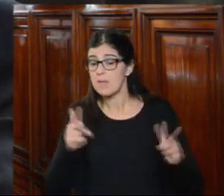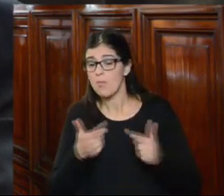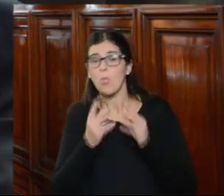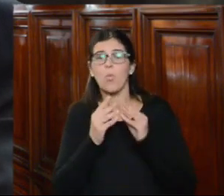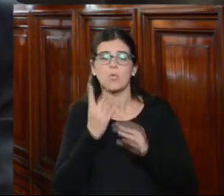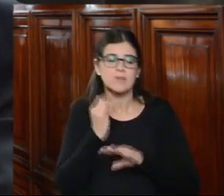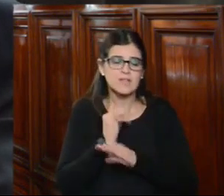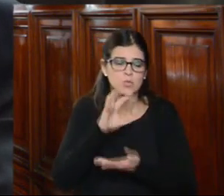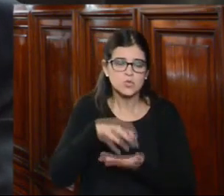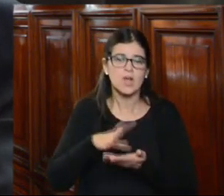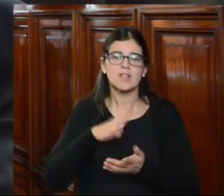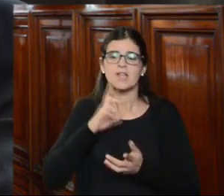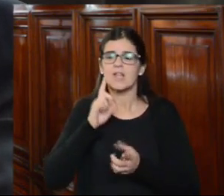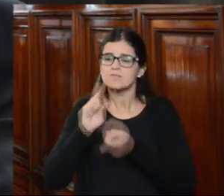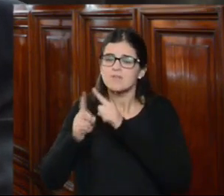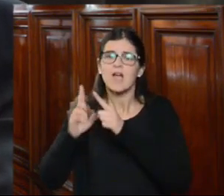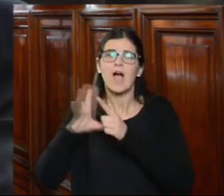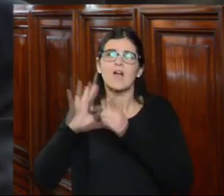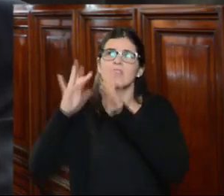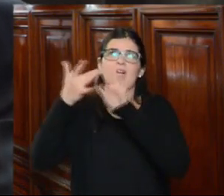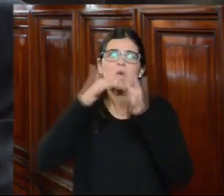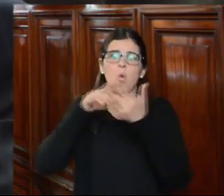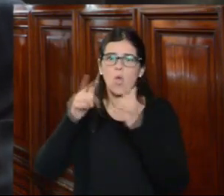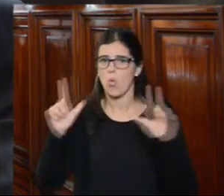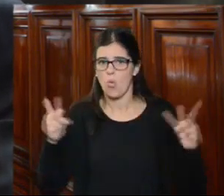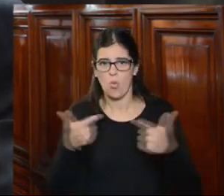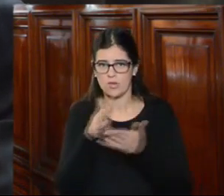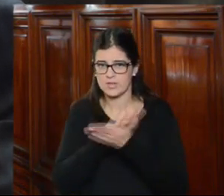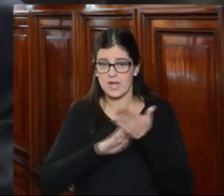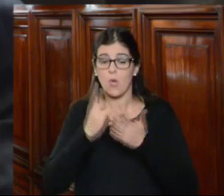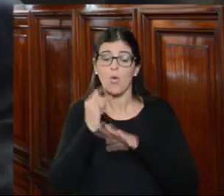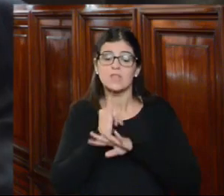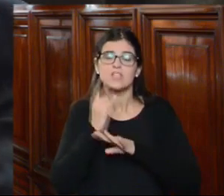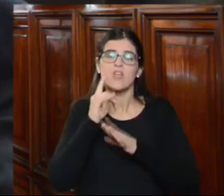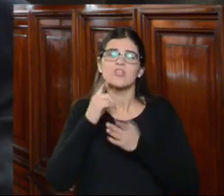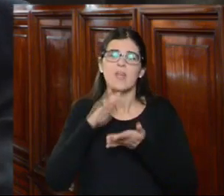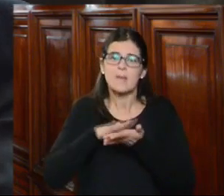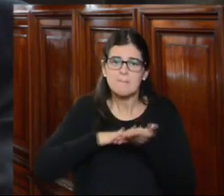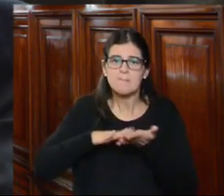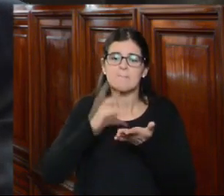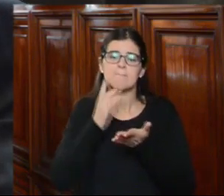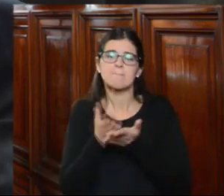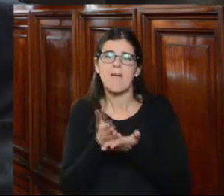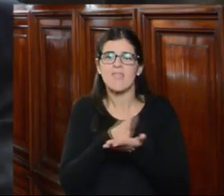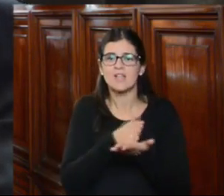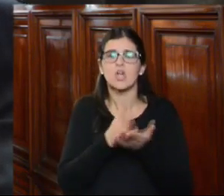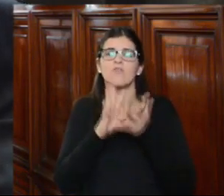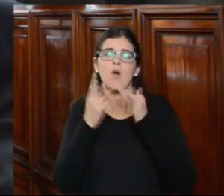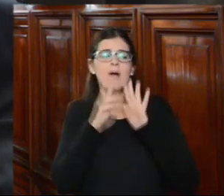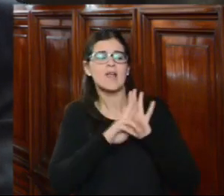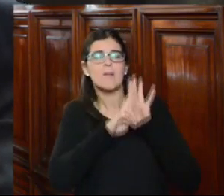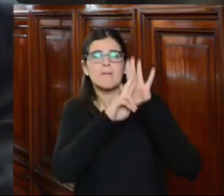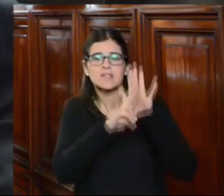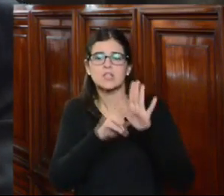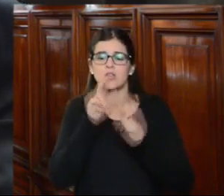institución que emite mandatos vinculantes es una institución de mediación es una institución de representación